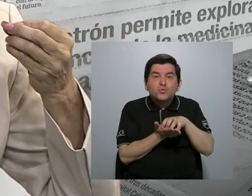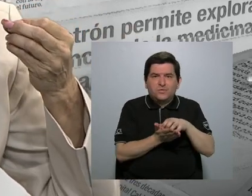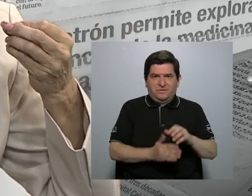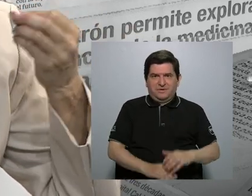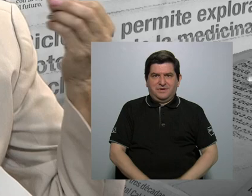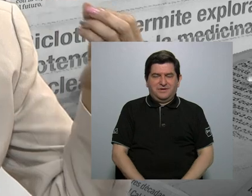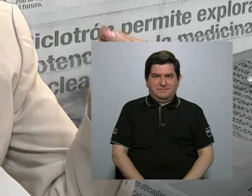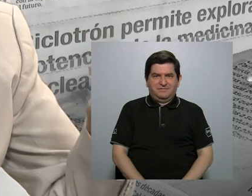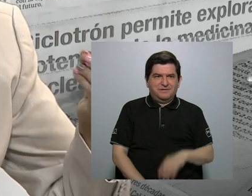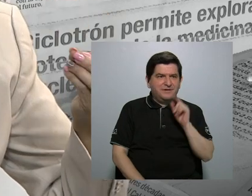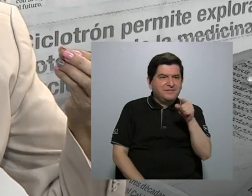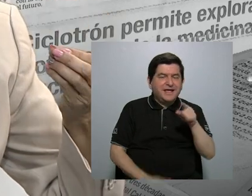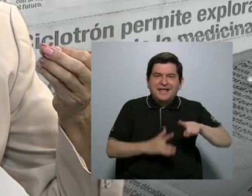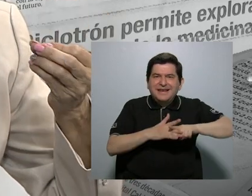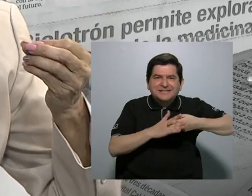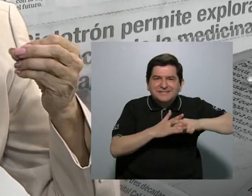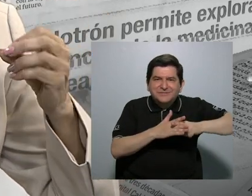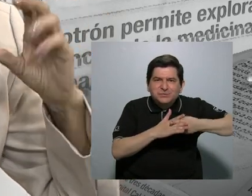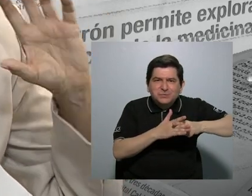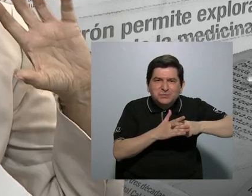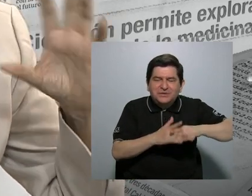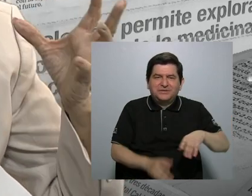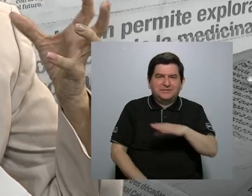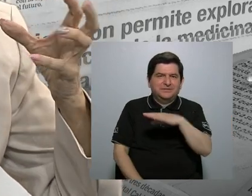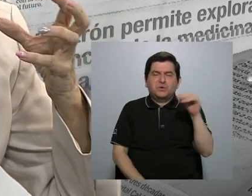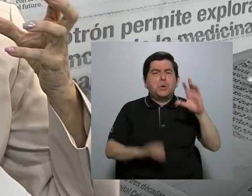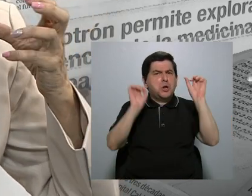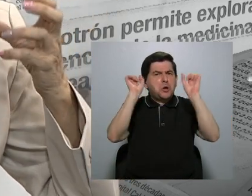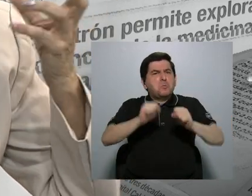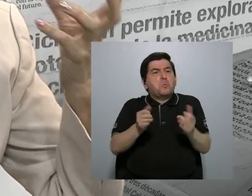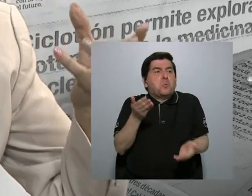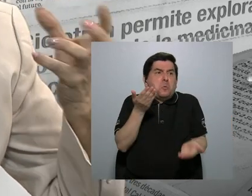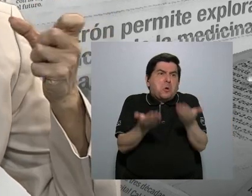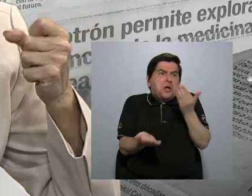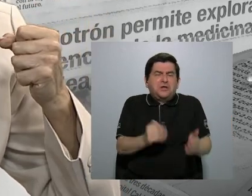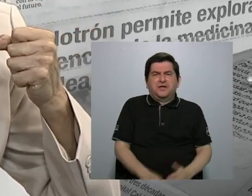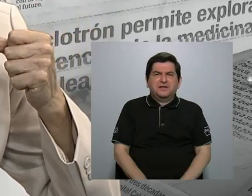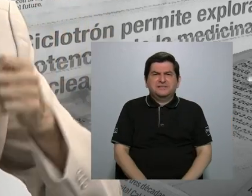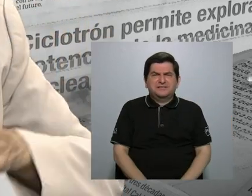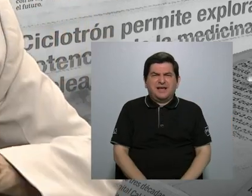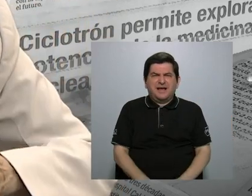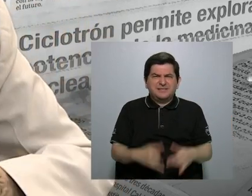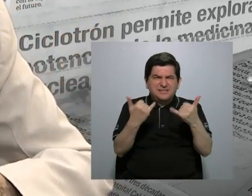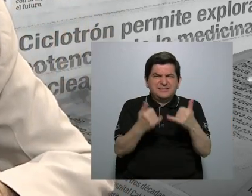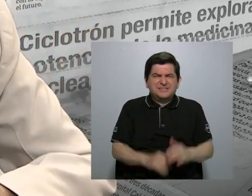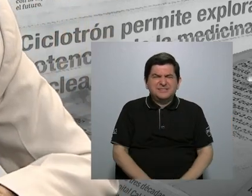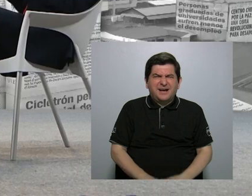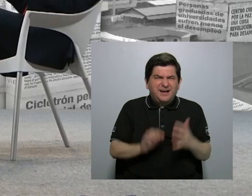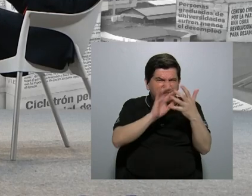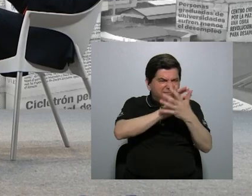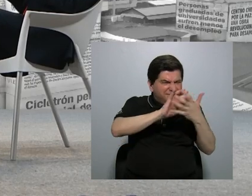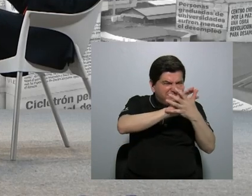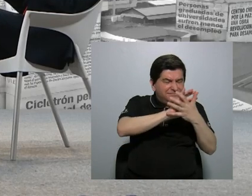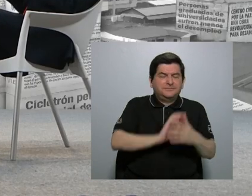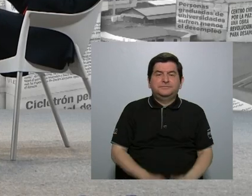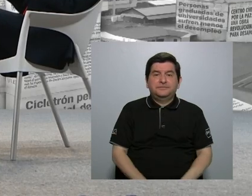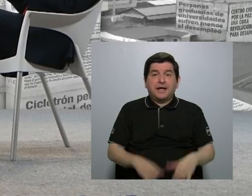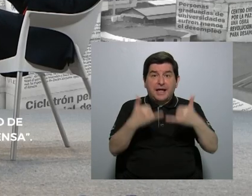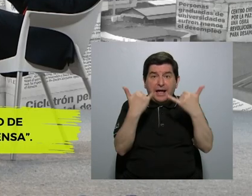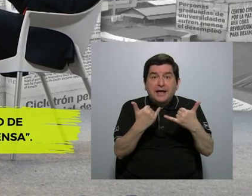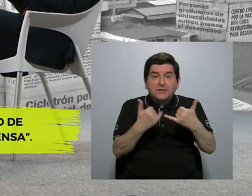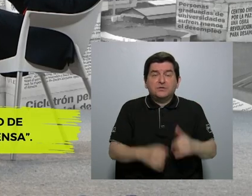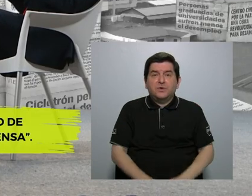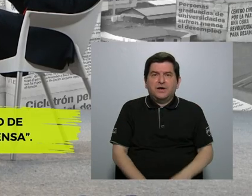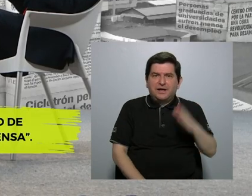ese instrumento y puede ser porque se habrá desvirtuado. En cierta manera estamos viviendo